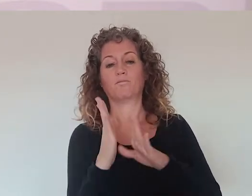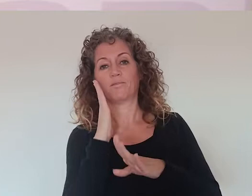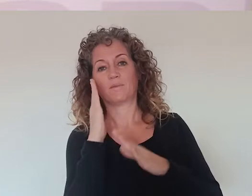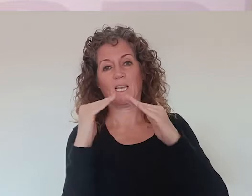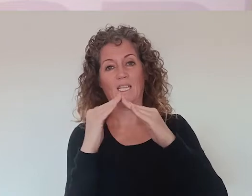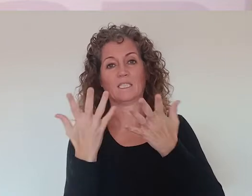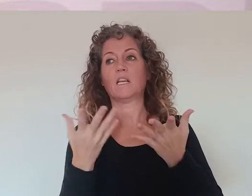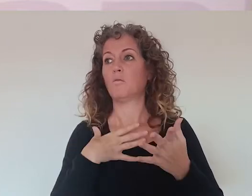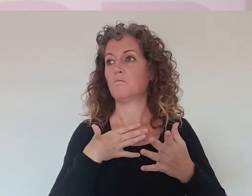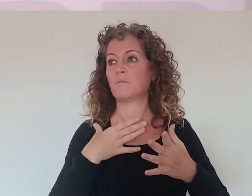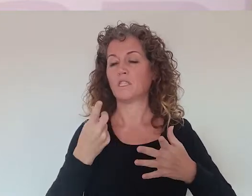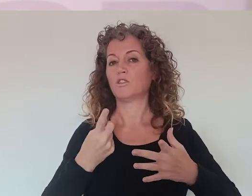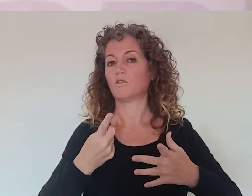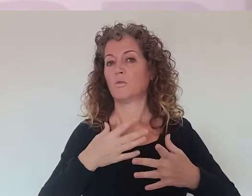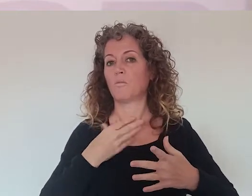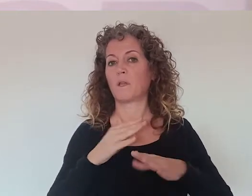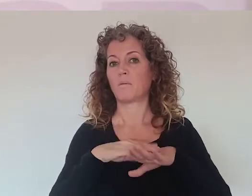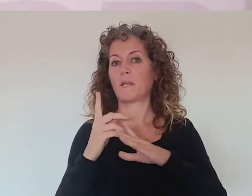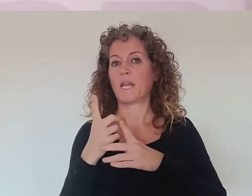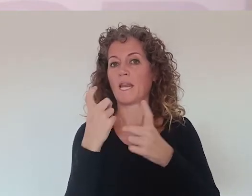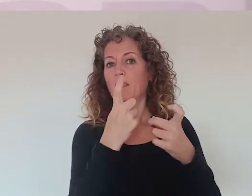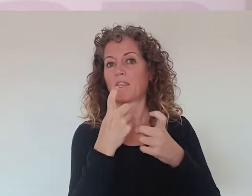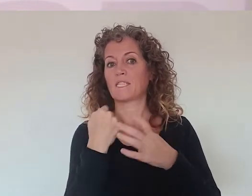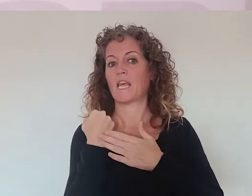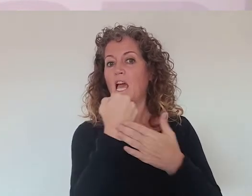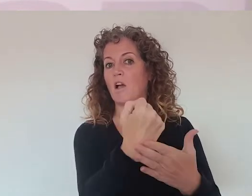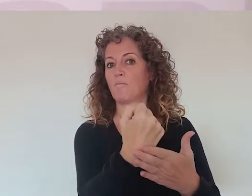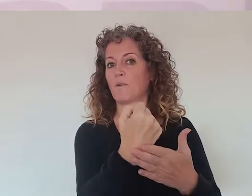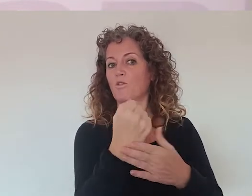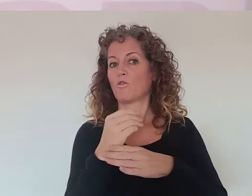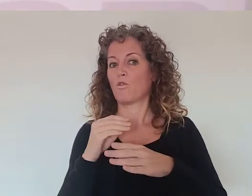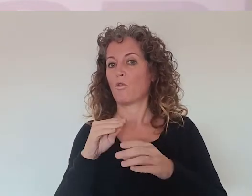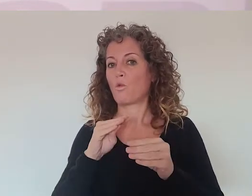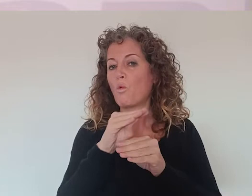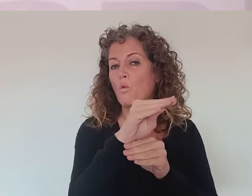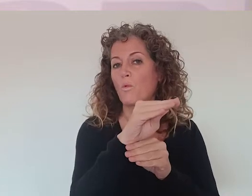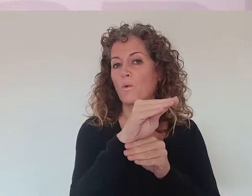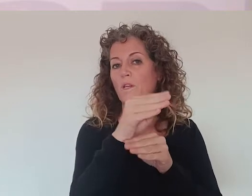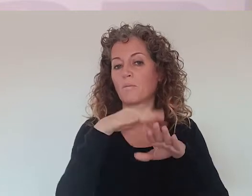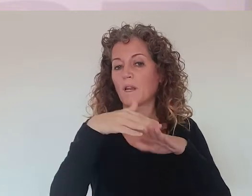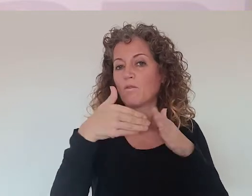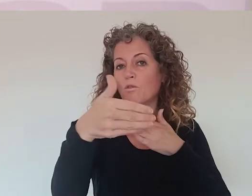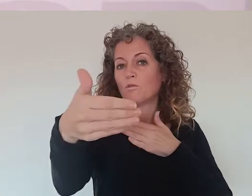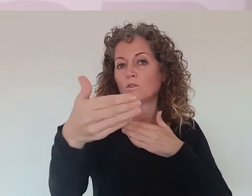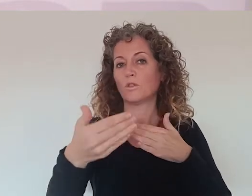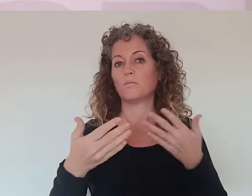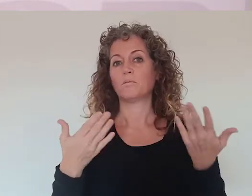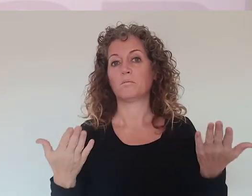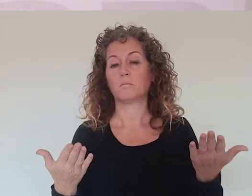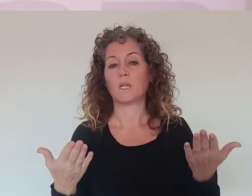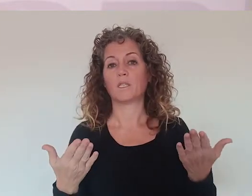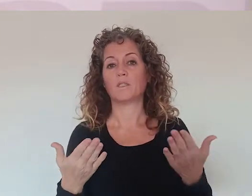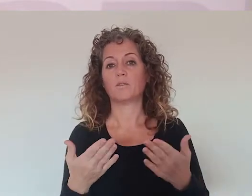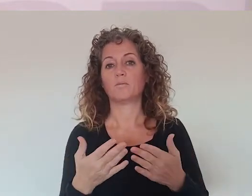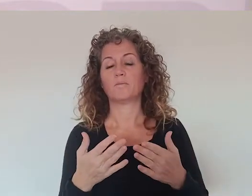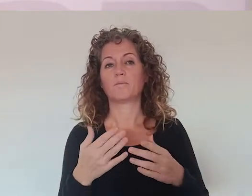habitacional, ¿no? De organizar, bueno, pues cómo vamos a cubrir nuestras necesidades de apoyo o las necesidades de